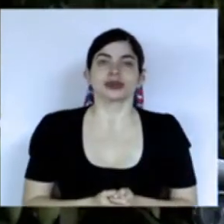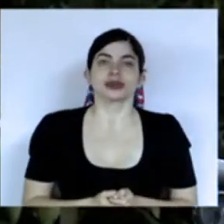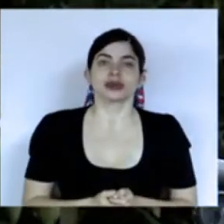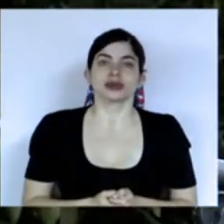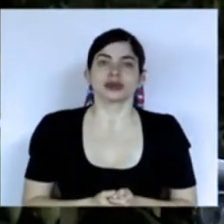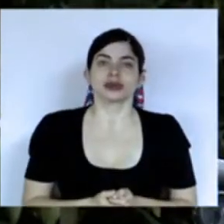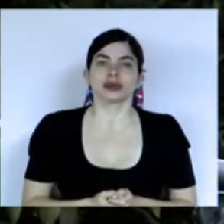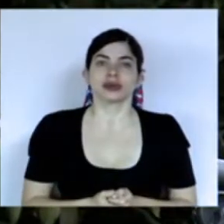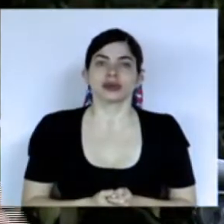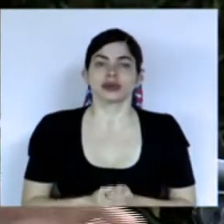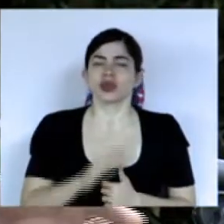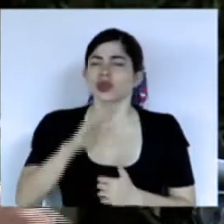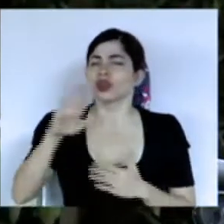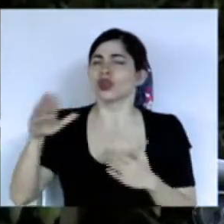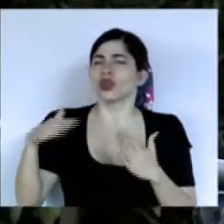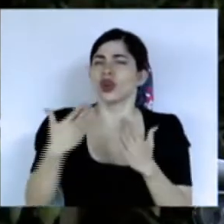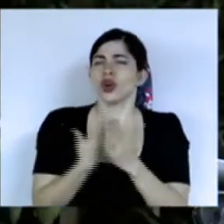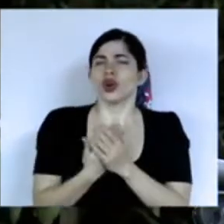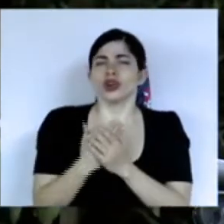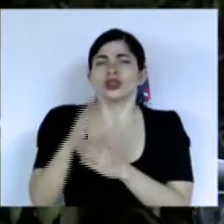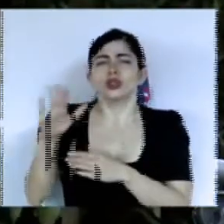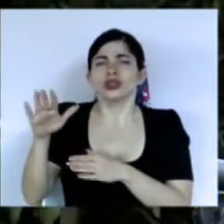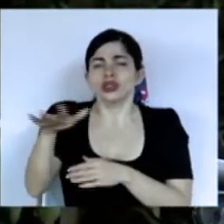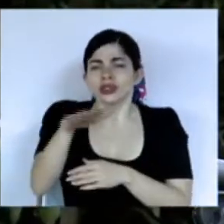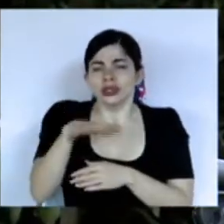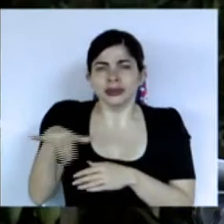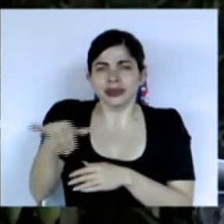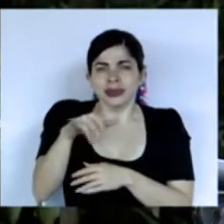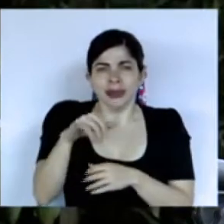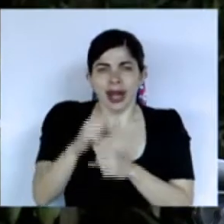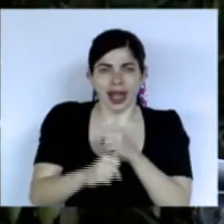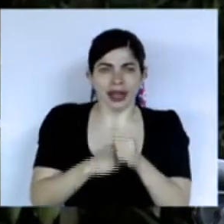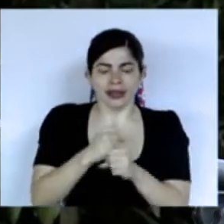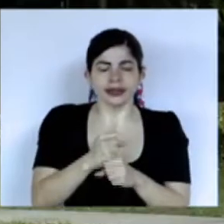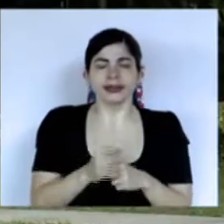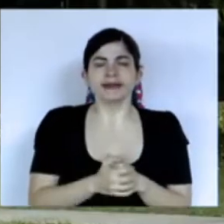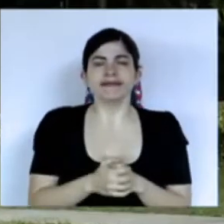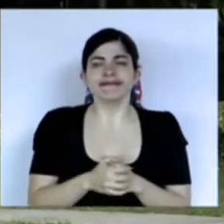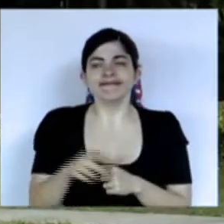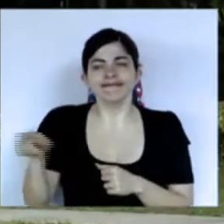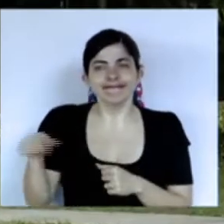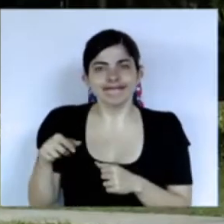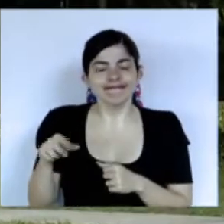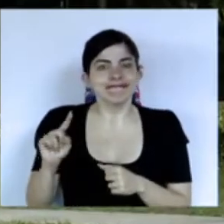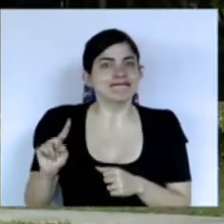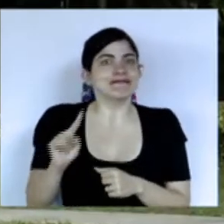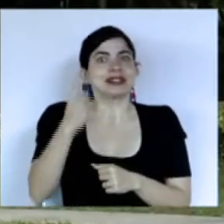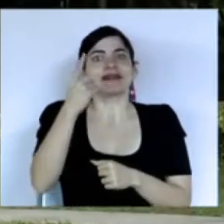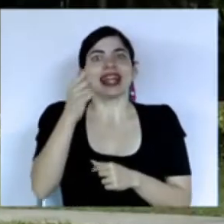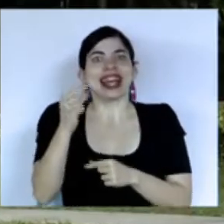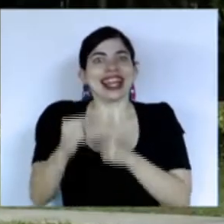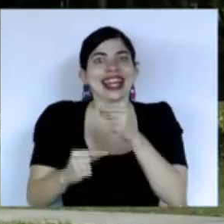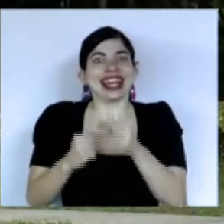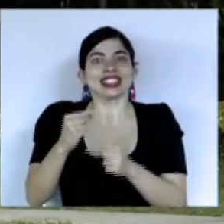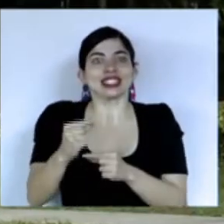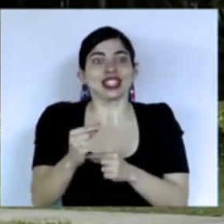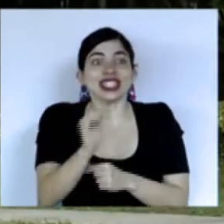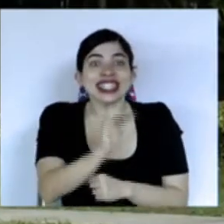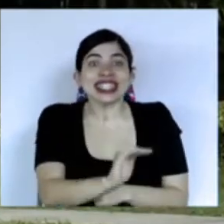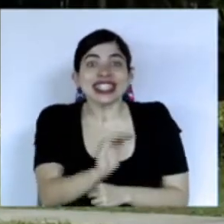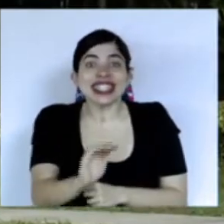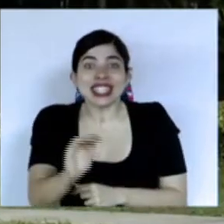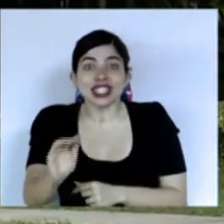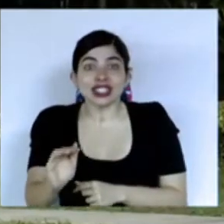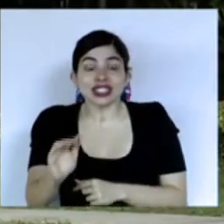todos sus coetáneos les correspondió ser la primera generación de niños y